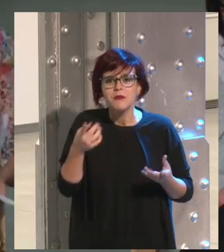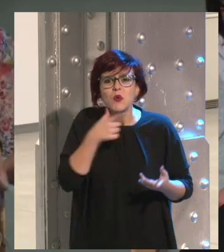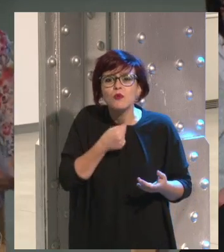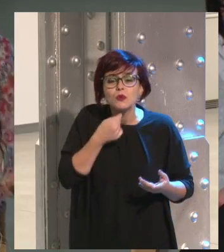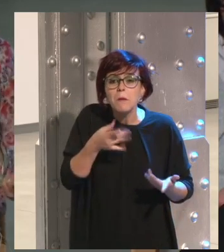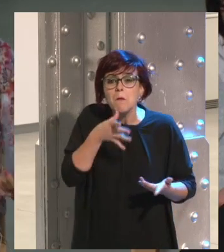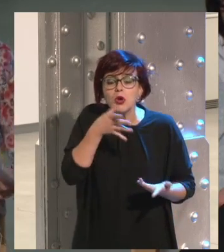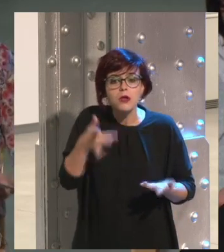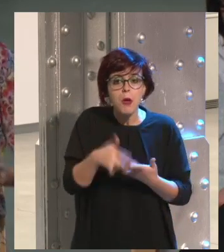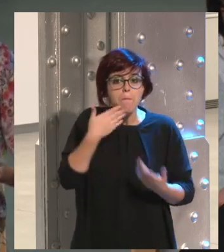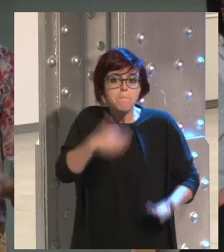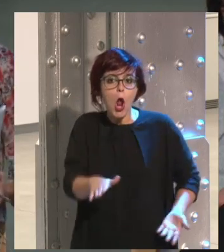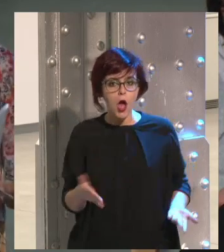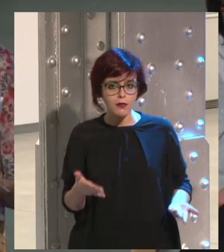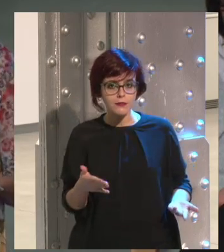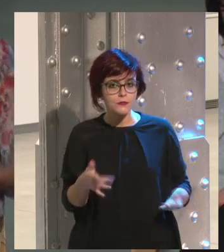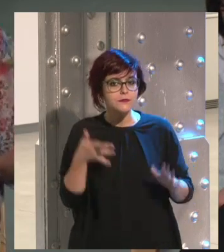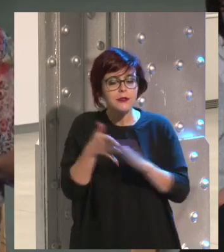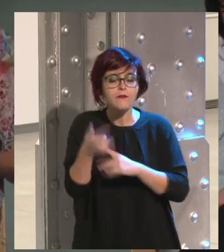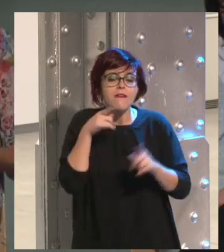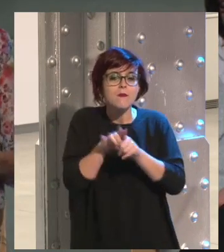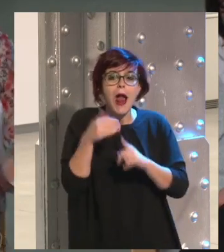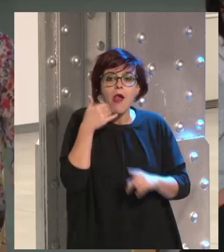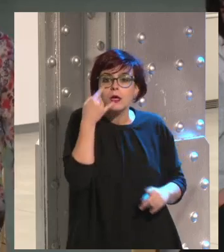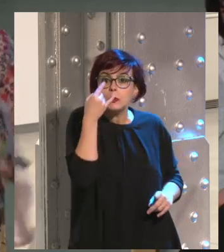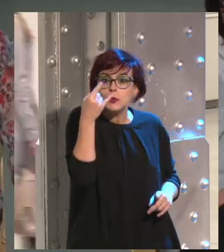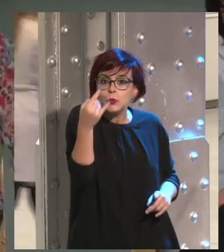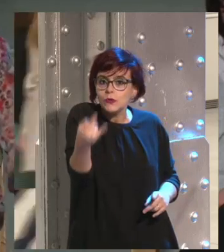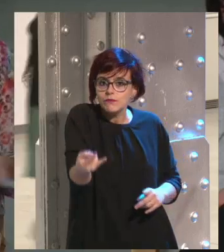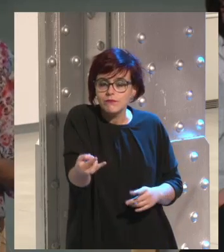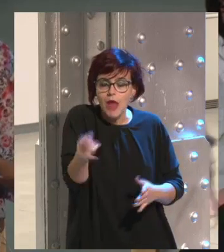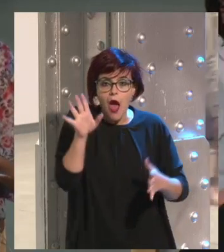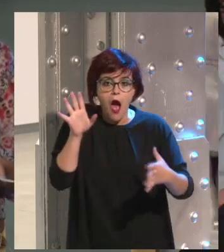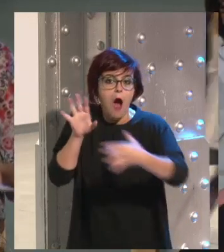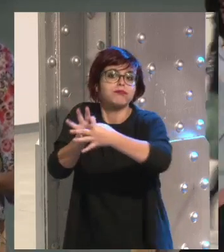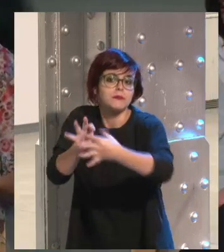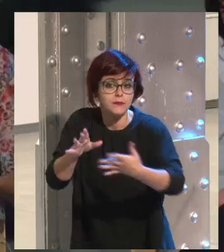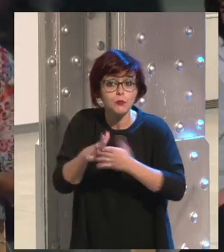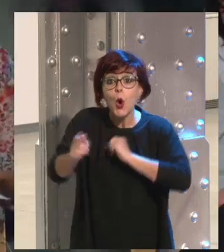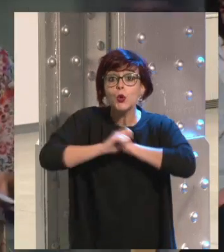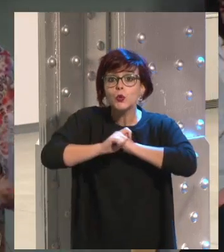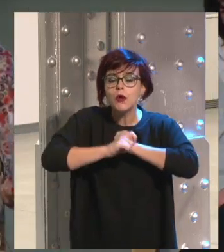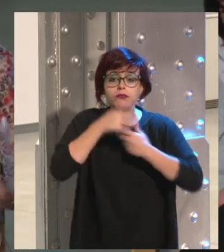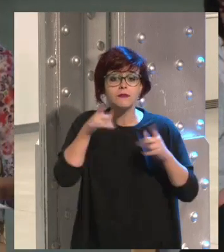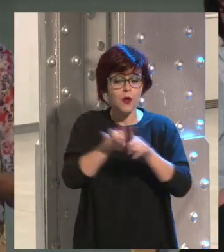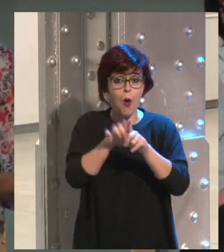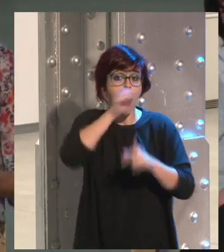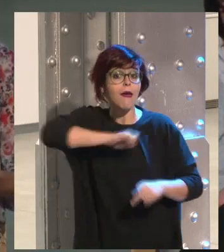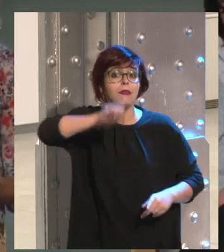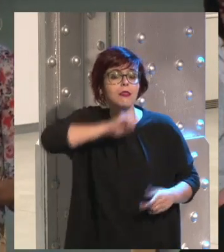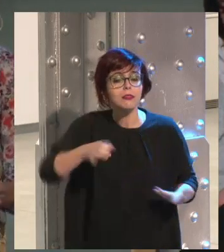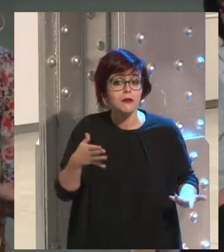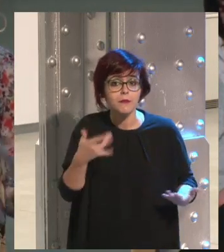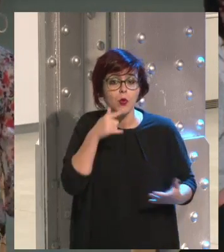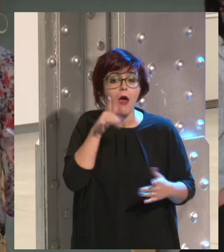por qué te gusta? Pues porque mola. Es decir, les engancha. Tiene algo que les engancha. ¿Dónde está el truco? Pues esto es como los cantantes. ¿Por qué